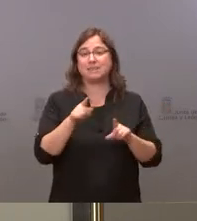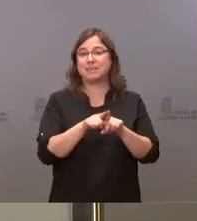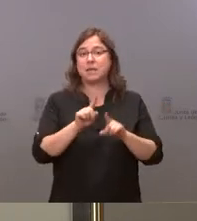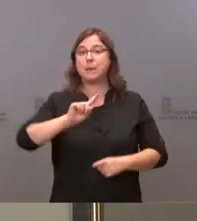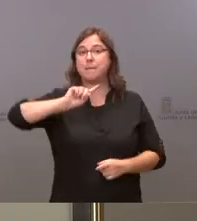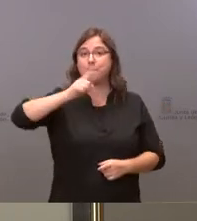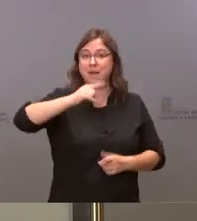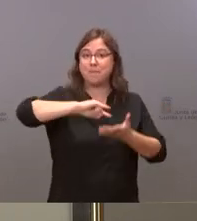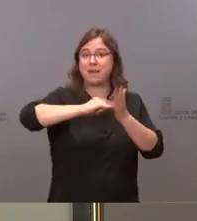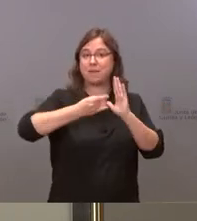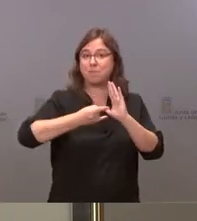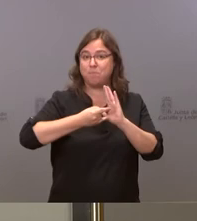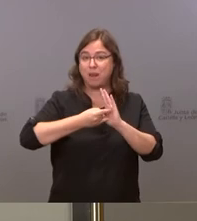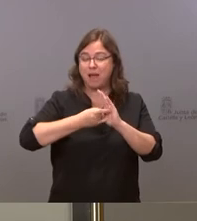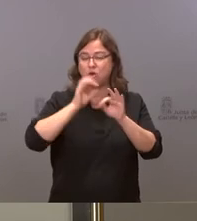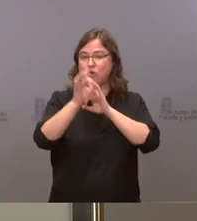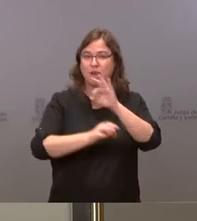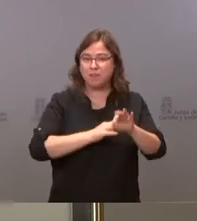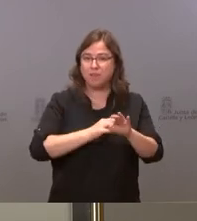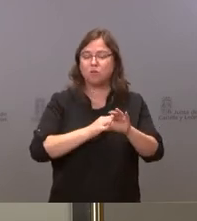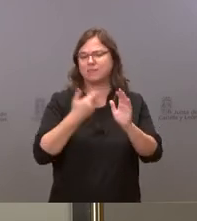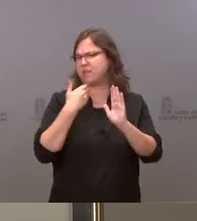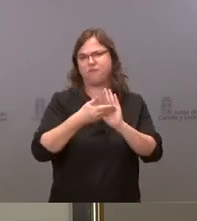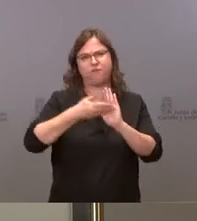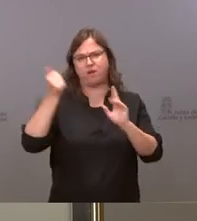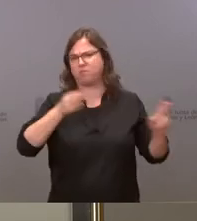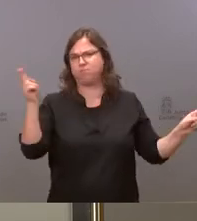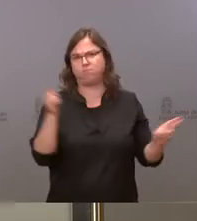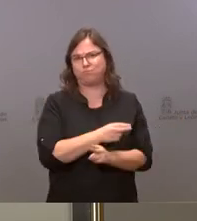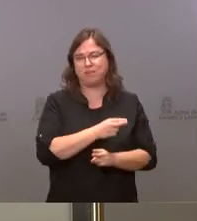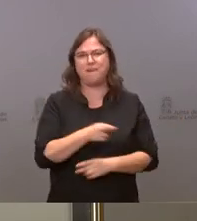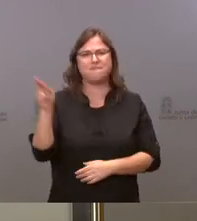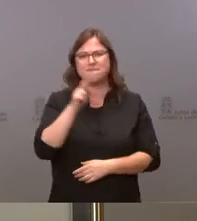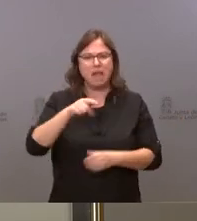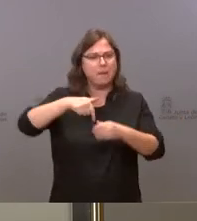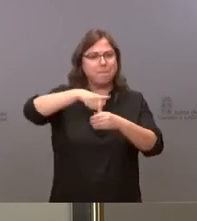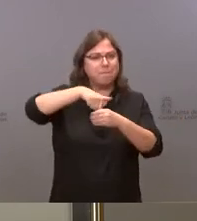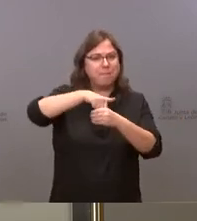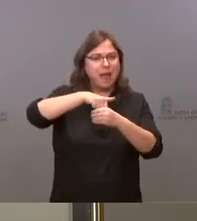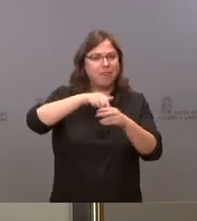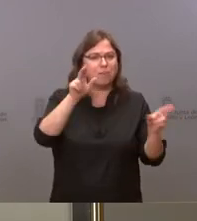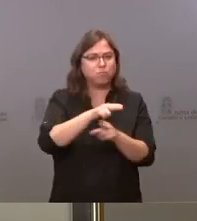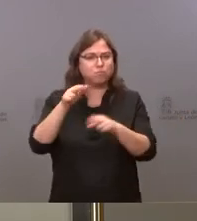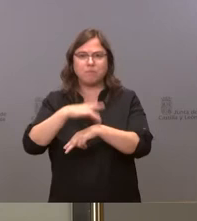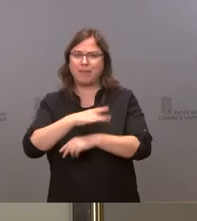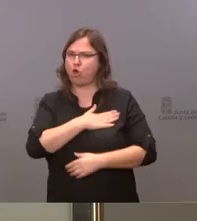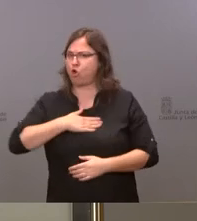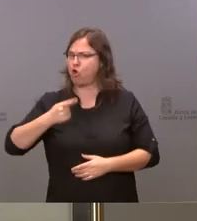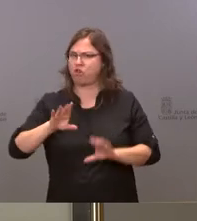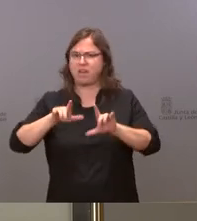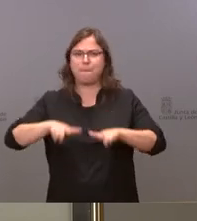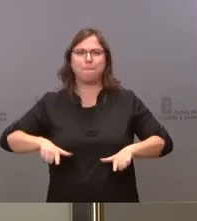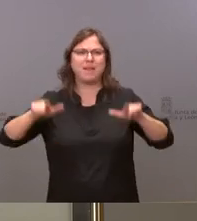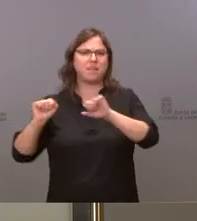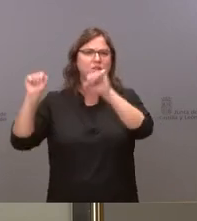plan previsto de reorganización insisten en que no se deben eliminar plazas de médicos e